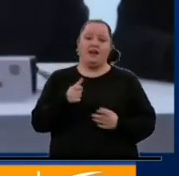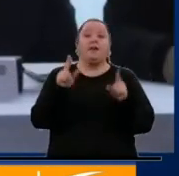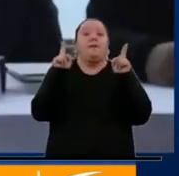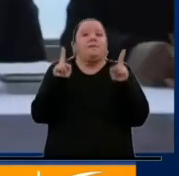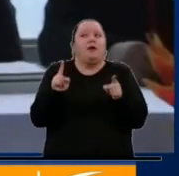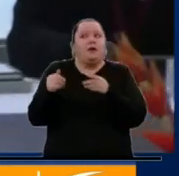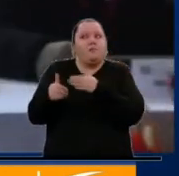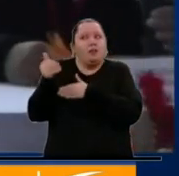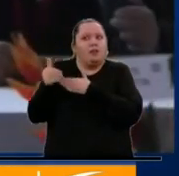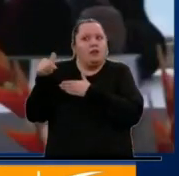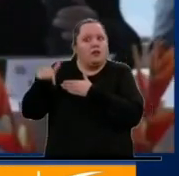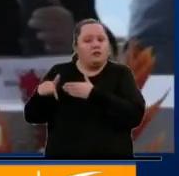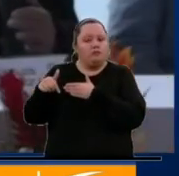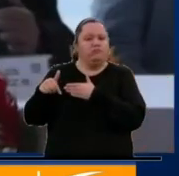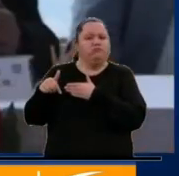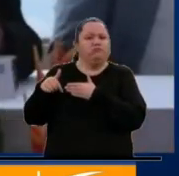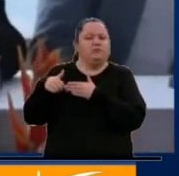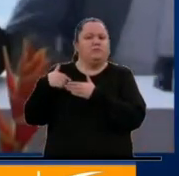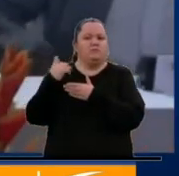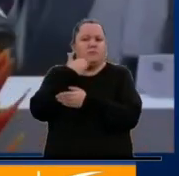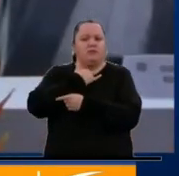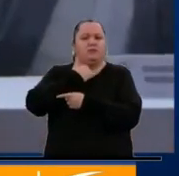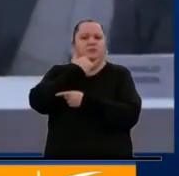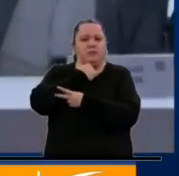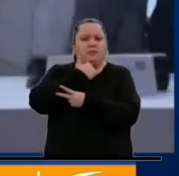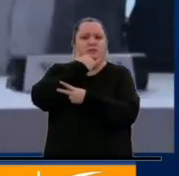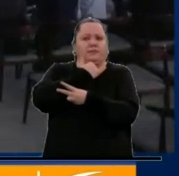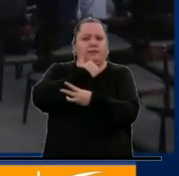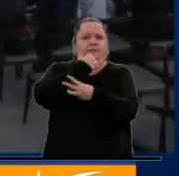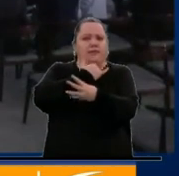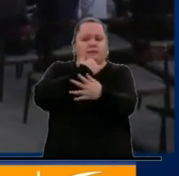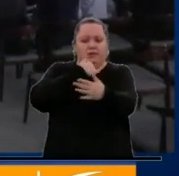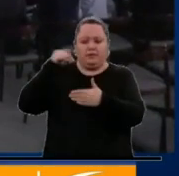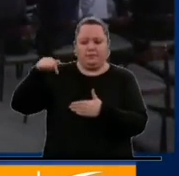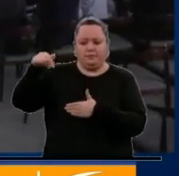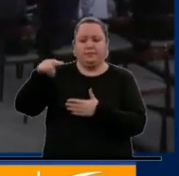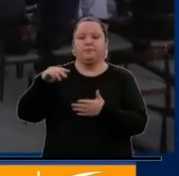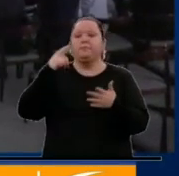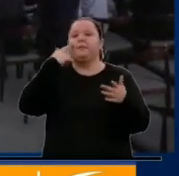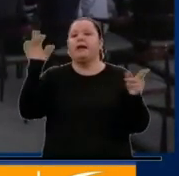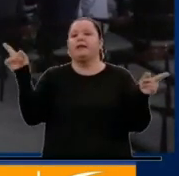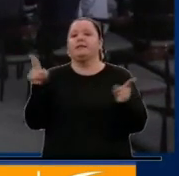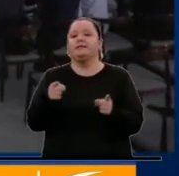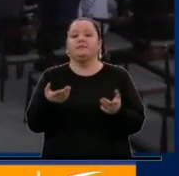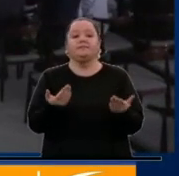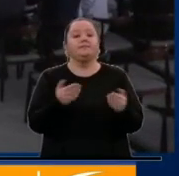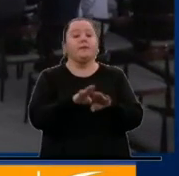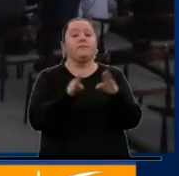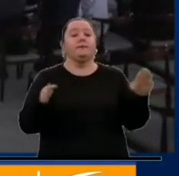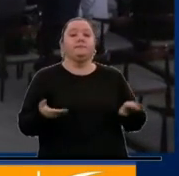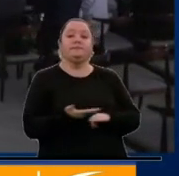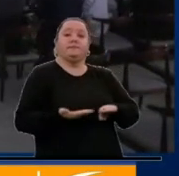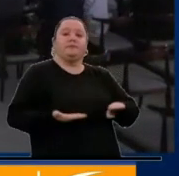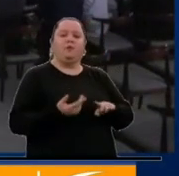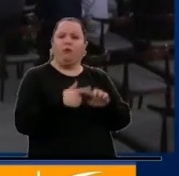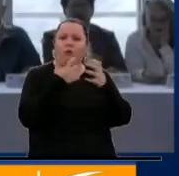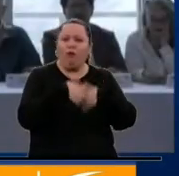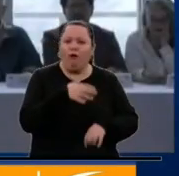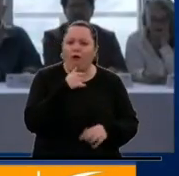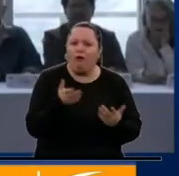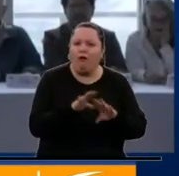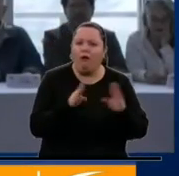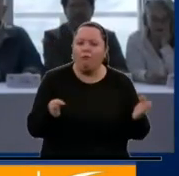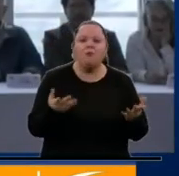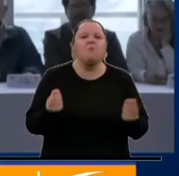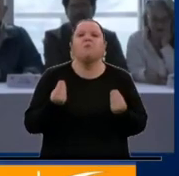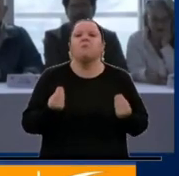ese día ha habido una seguidilla de errores, que se resumen en presiones a la mesa sin que esta esté funcionando para que se dé